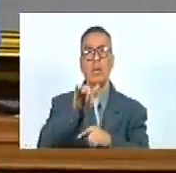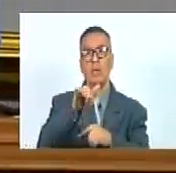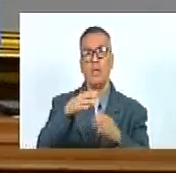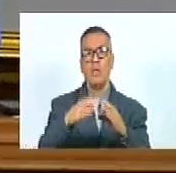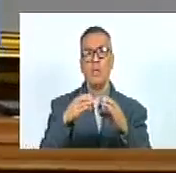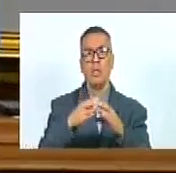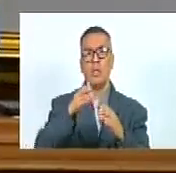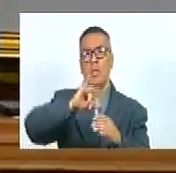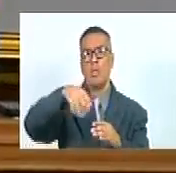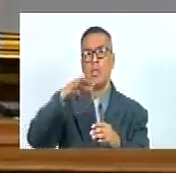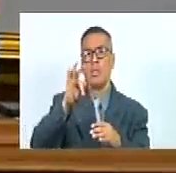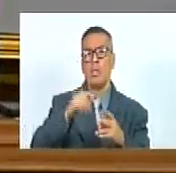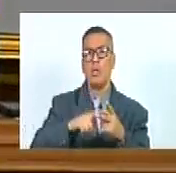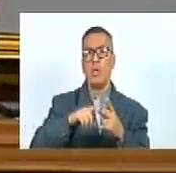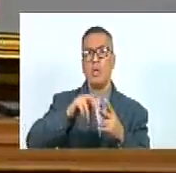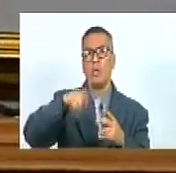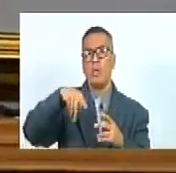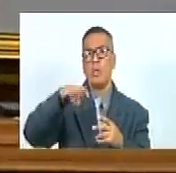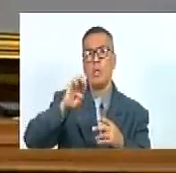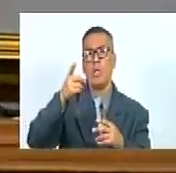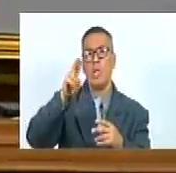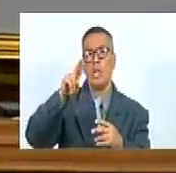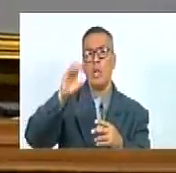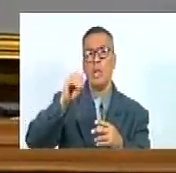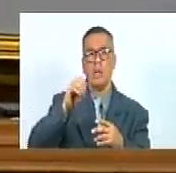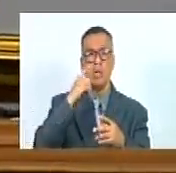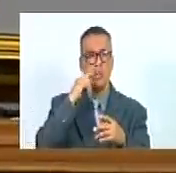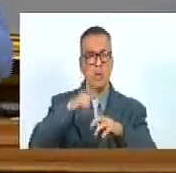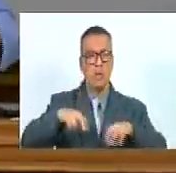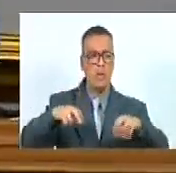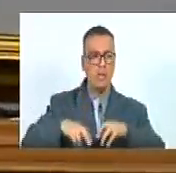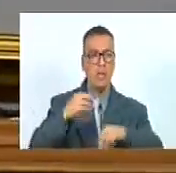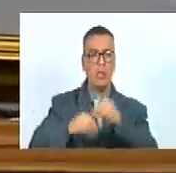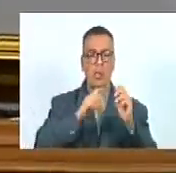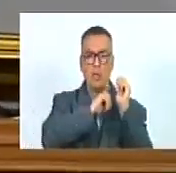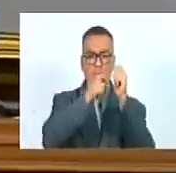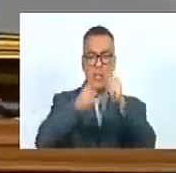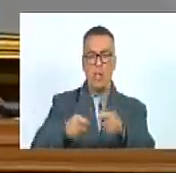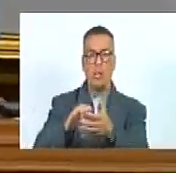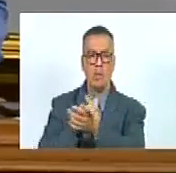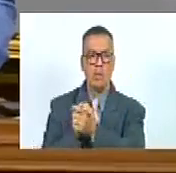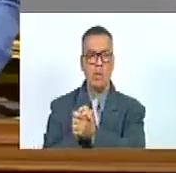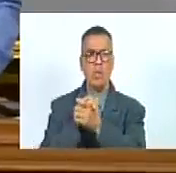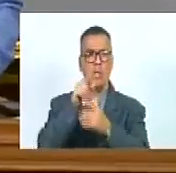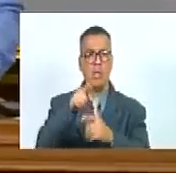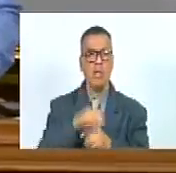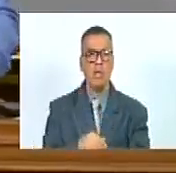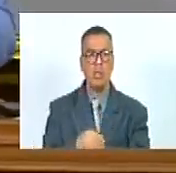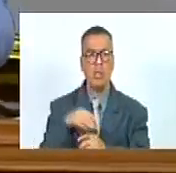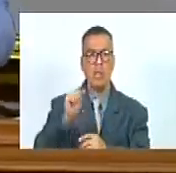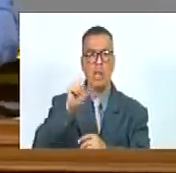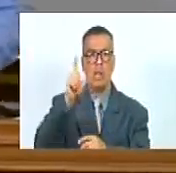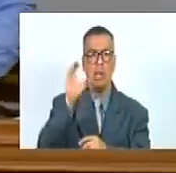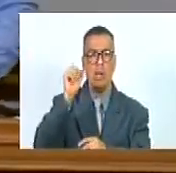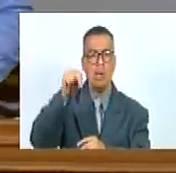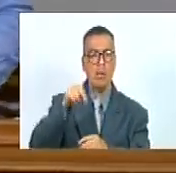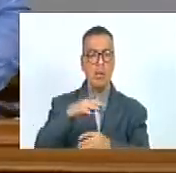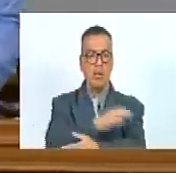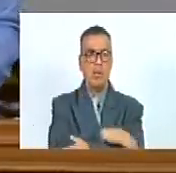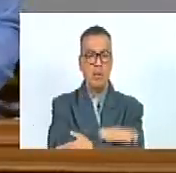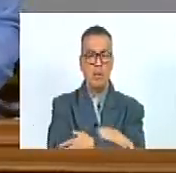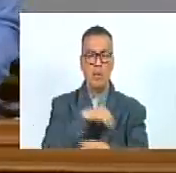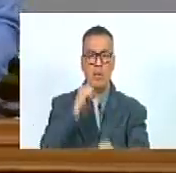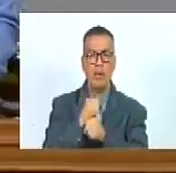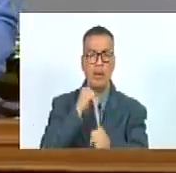los diputados Jesús Faría y Pedro Carreño a la sazón de revisar establecer y a designar el grupo de amistad con Azerbaiyán felicidades por el